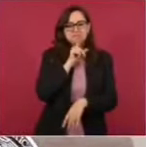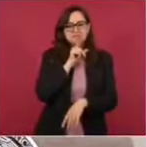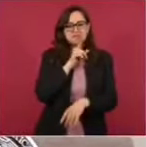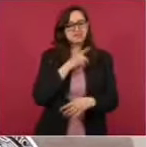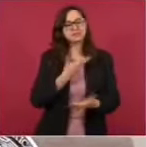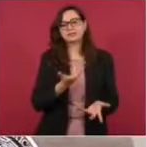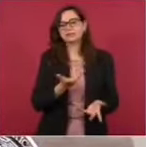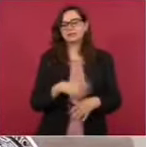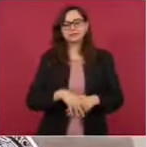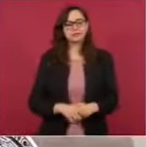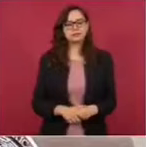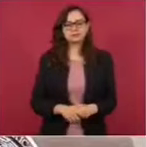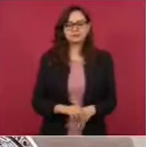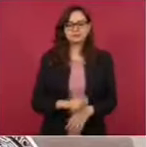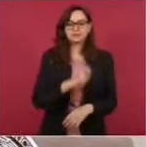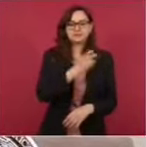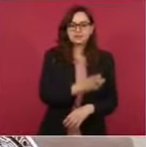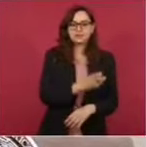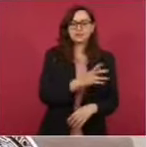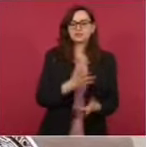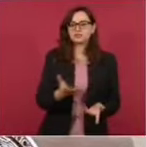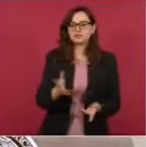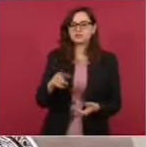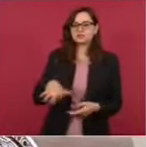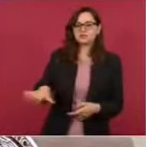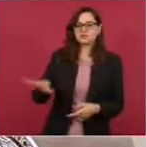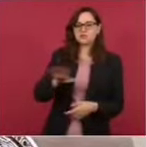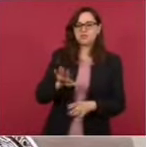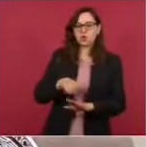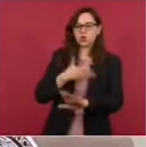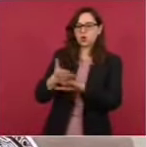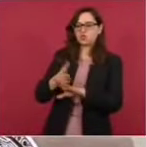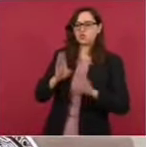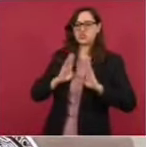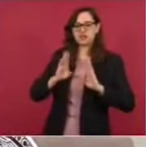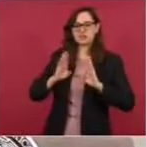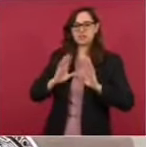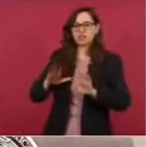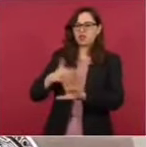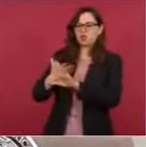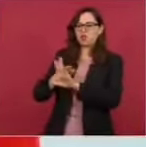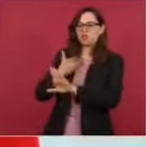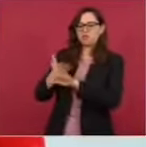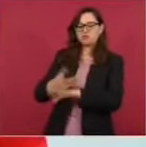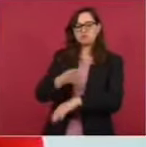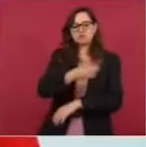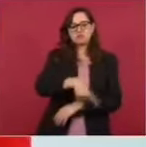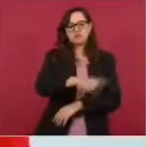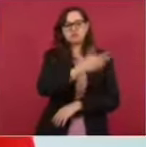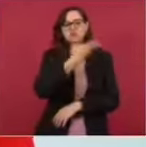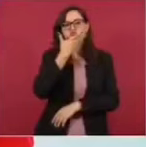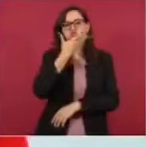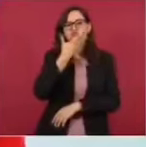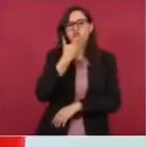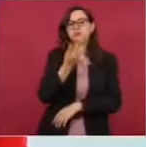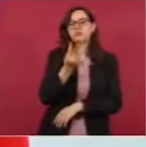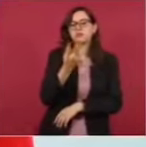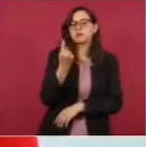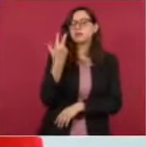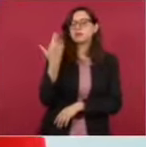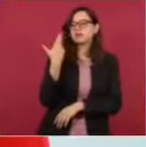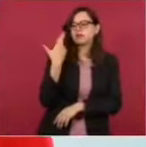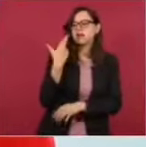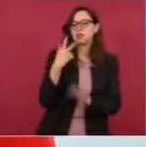Este tipo de ataques han sido constantes en las últimas semanas en redes sociales, programas de televisión, radios,